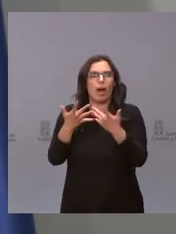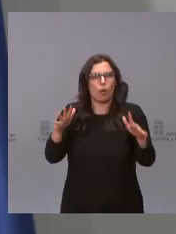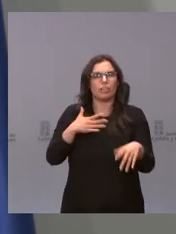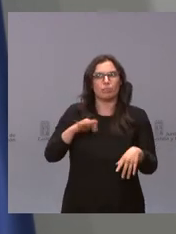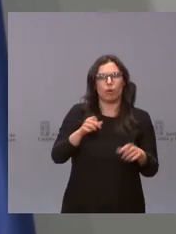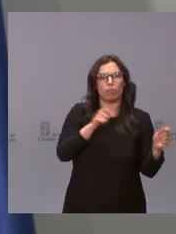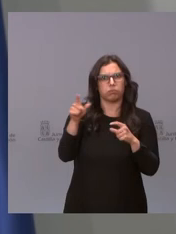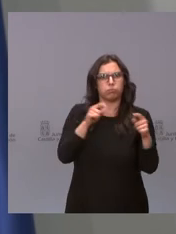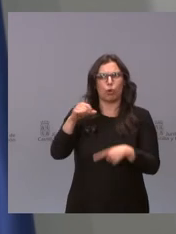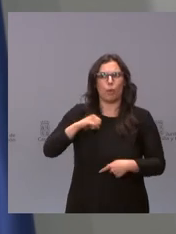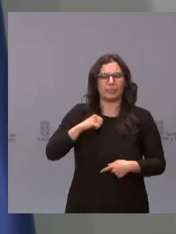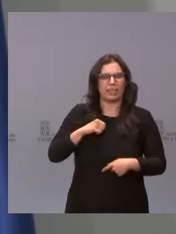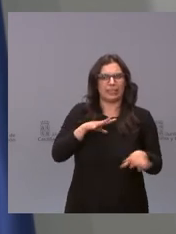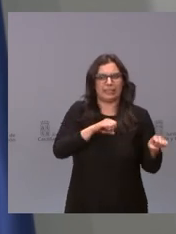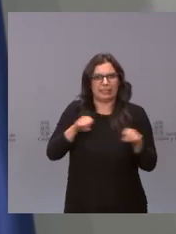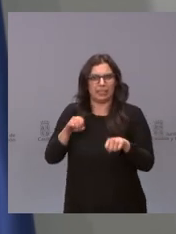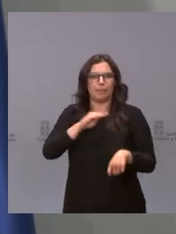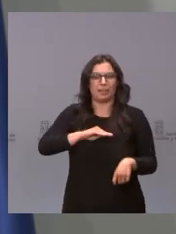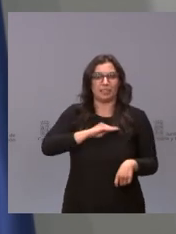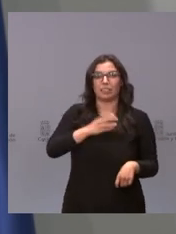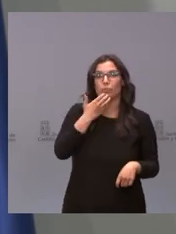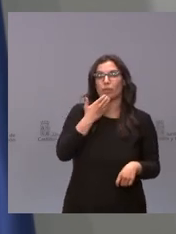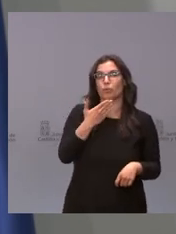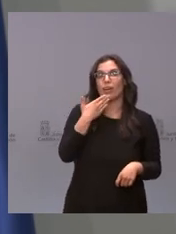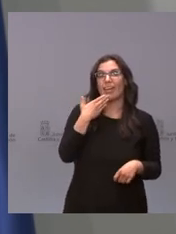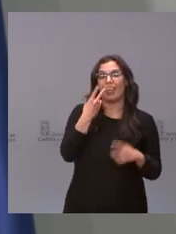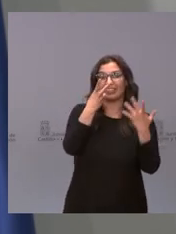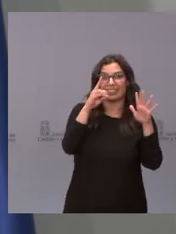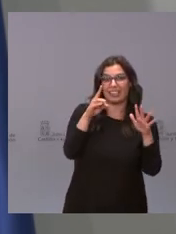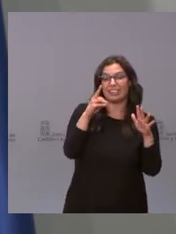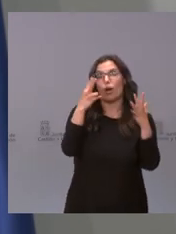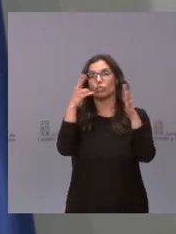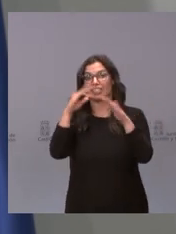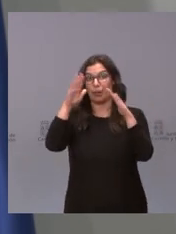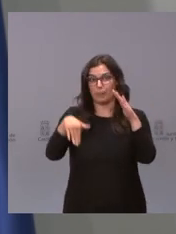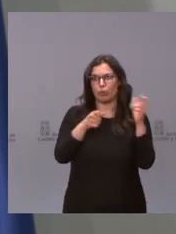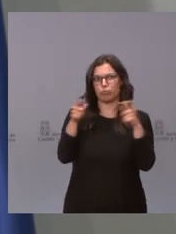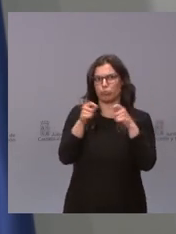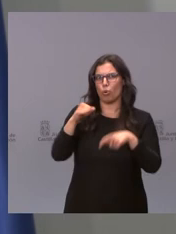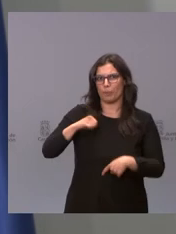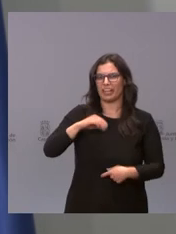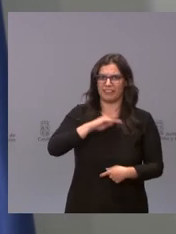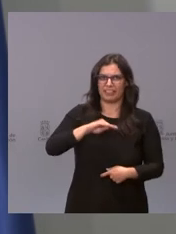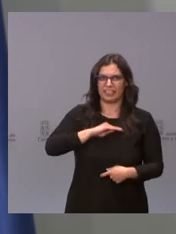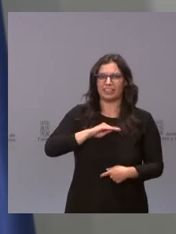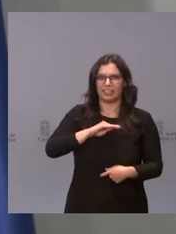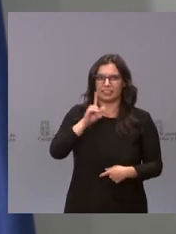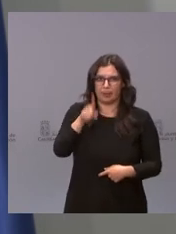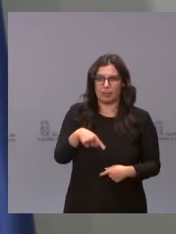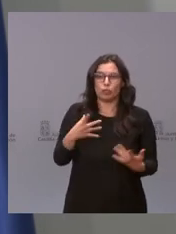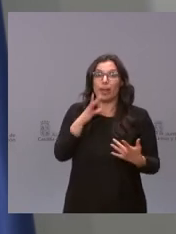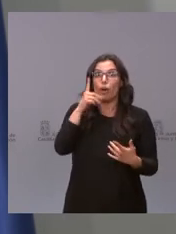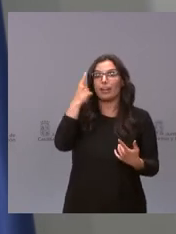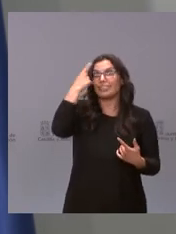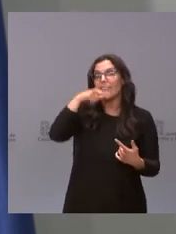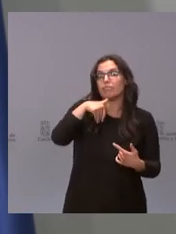muchísimos ingresos en menores de 70 y de 60 años con lo cual en este momento es difícil de predecir sabemos